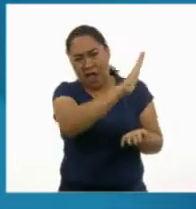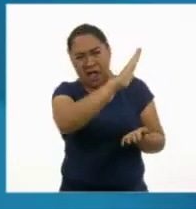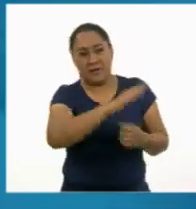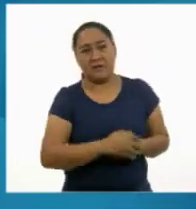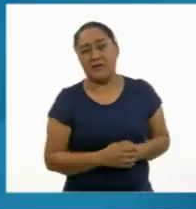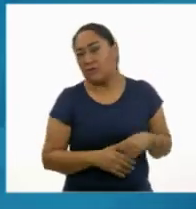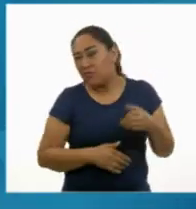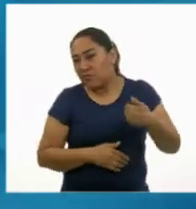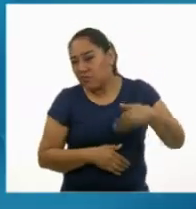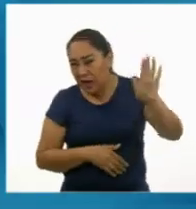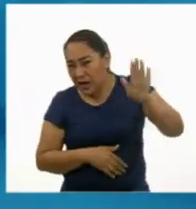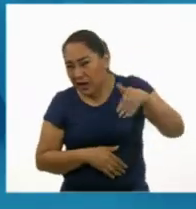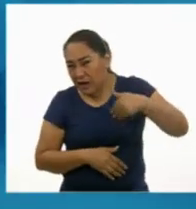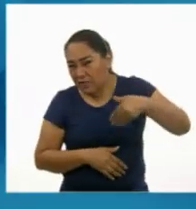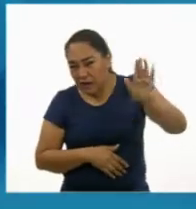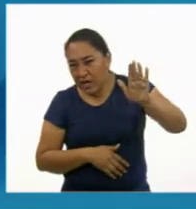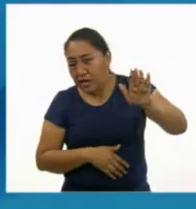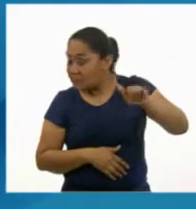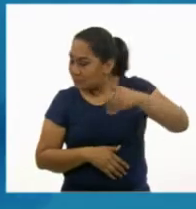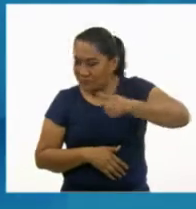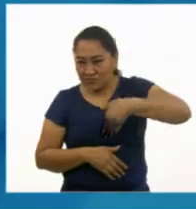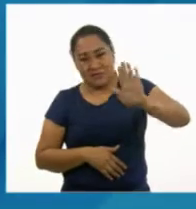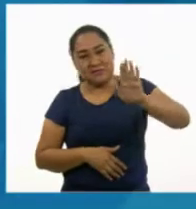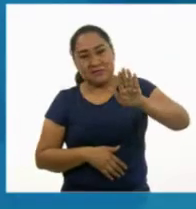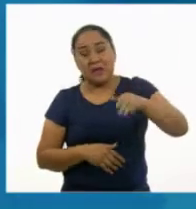¡Fuera! ¡Fuera! ¡Fuera!